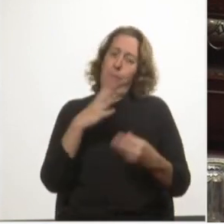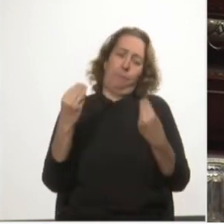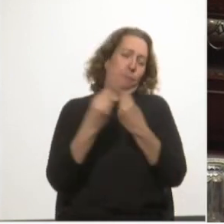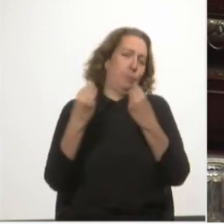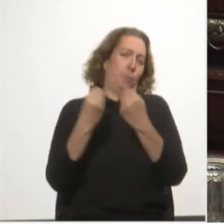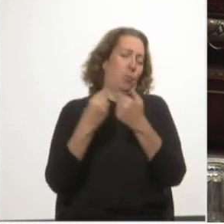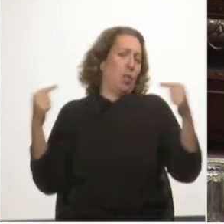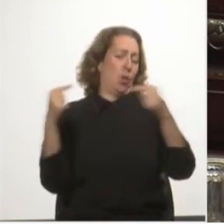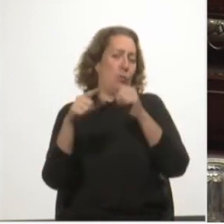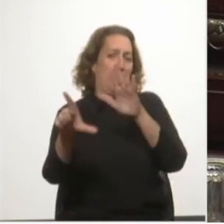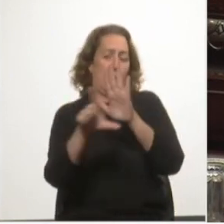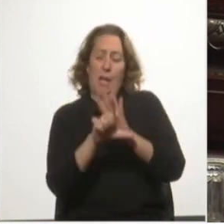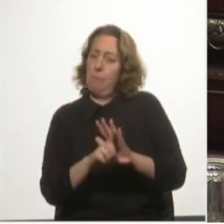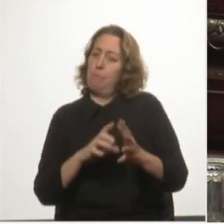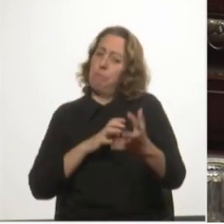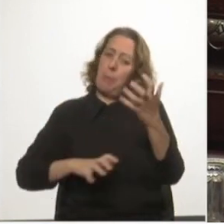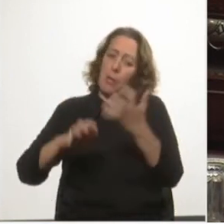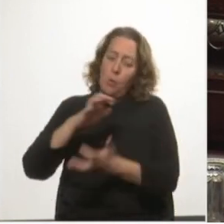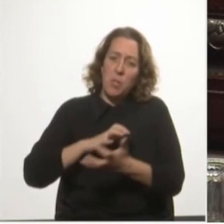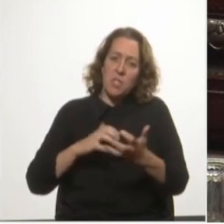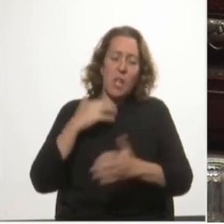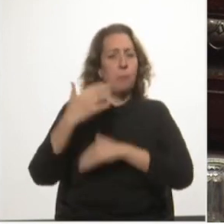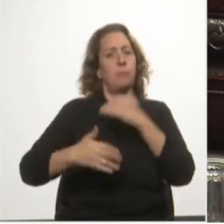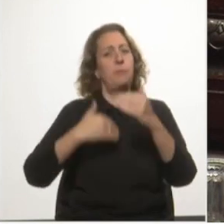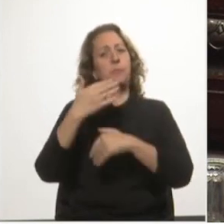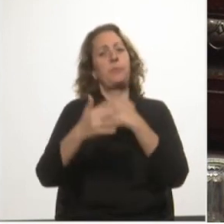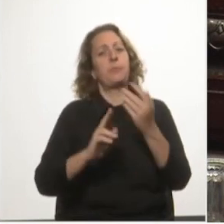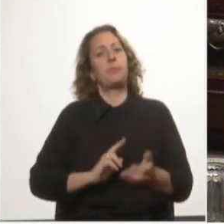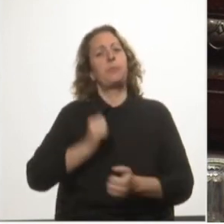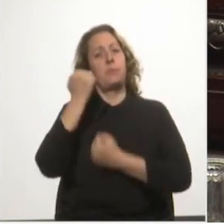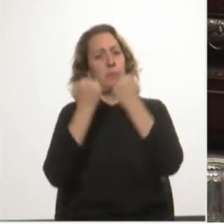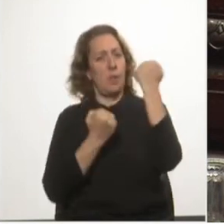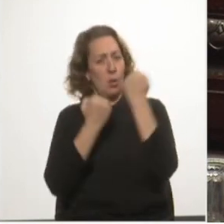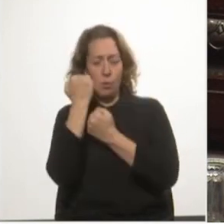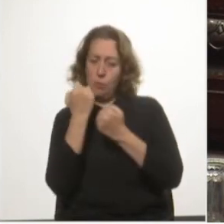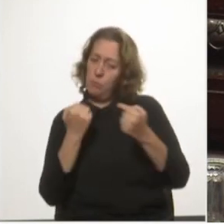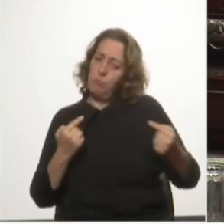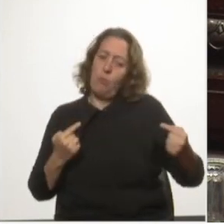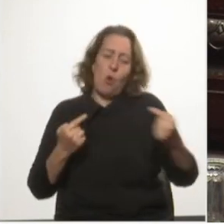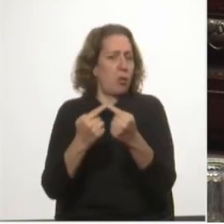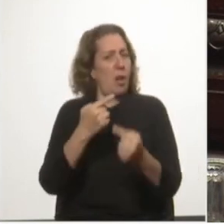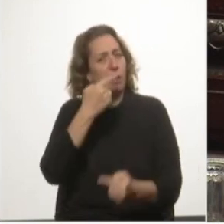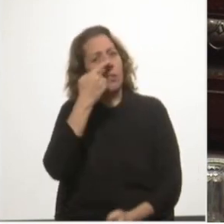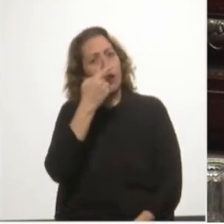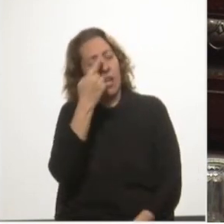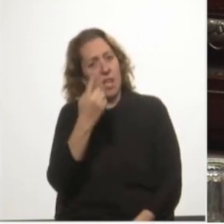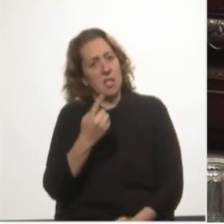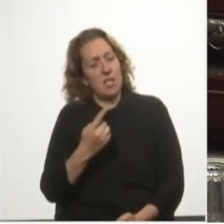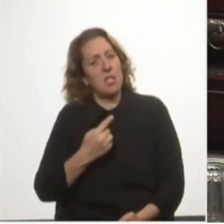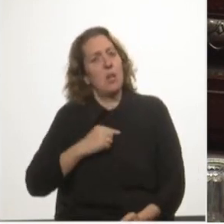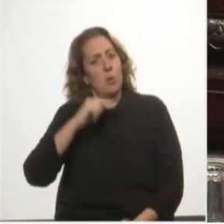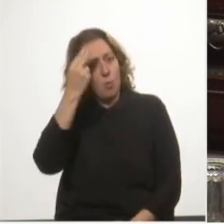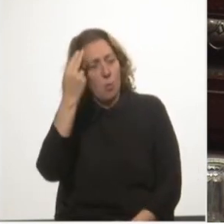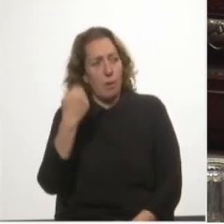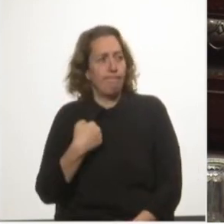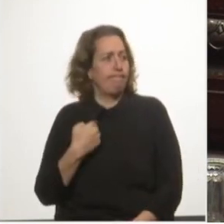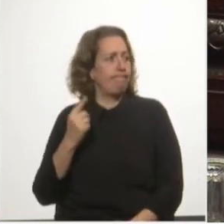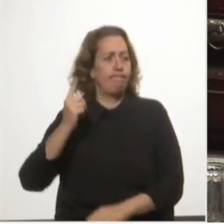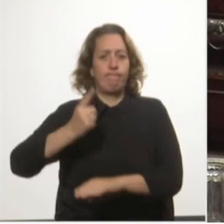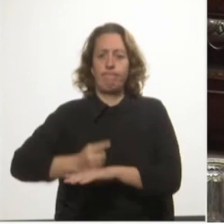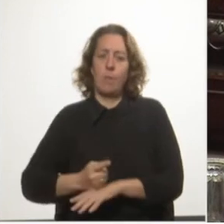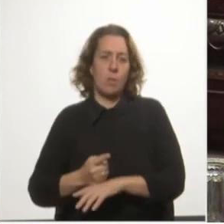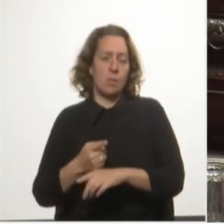perjudicial para el desarrollo económico, tan contrario al interés nacional, una decisión que va en el sentido opuesto